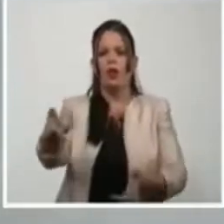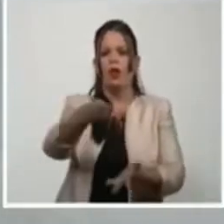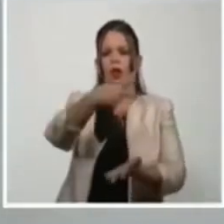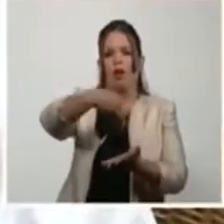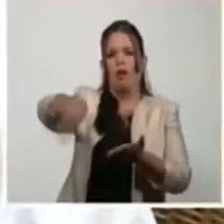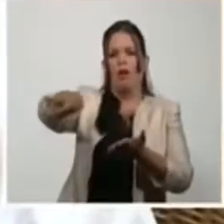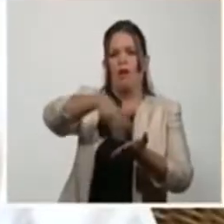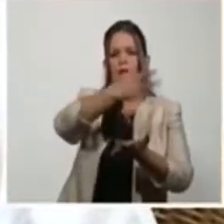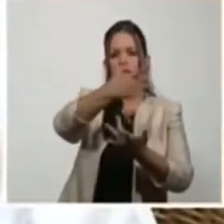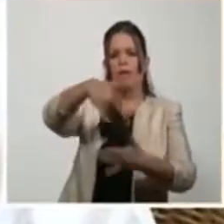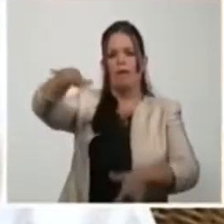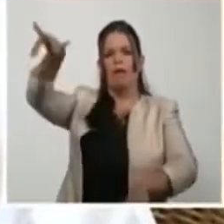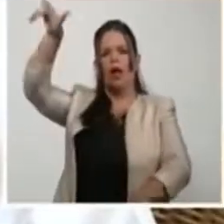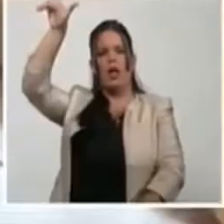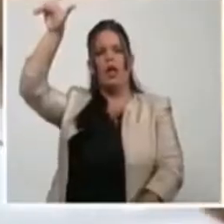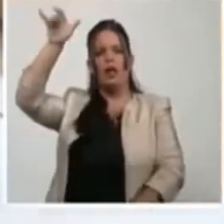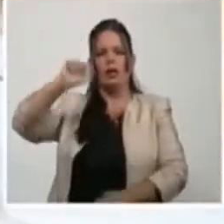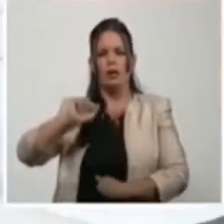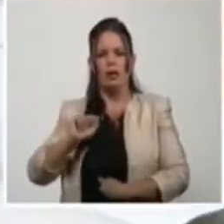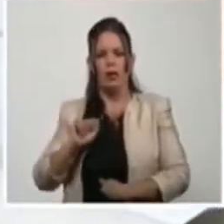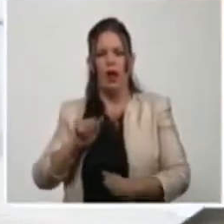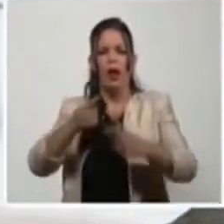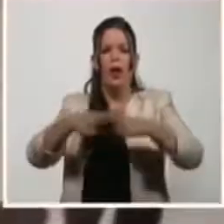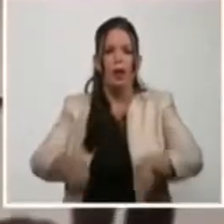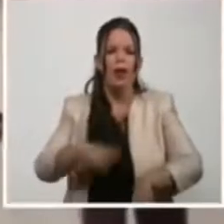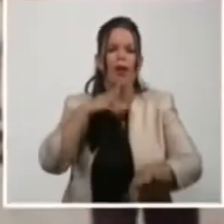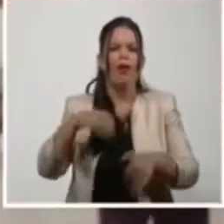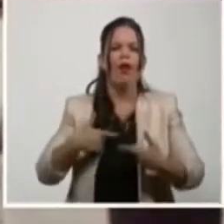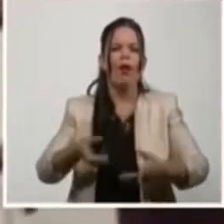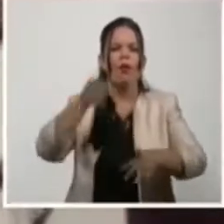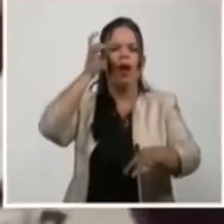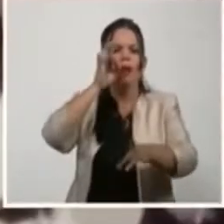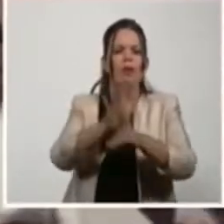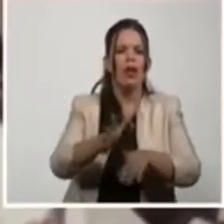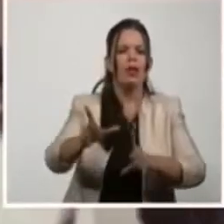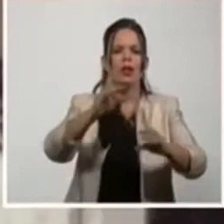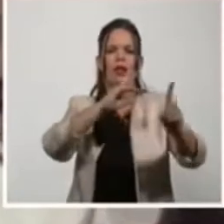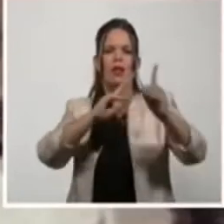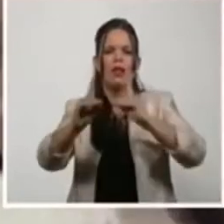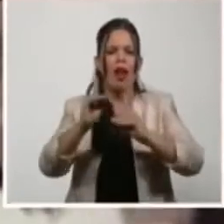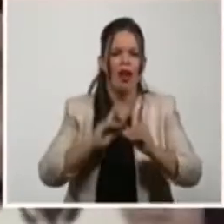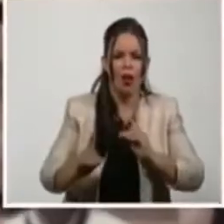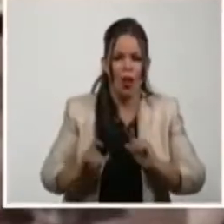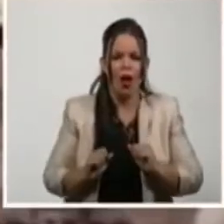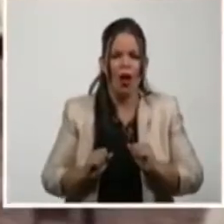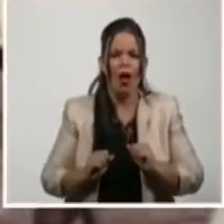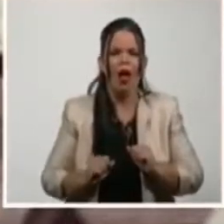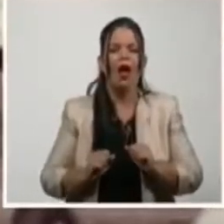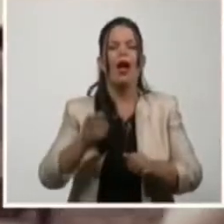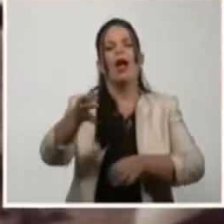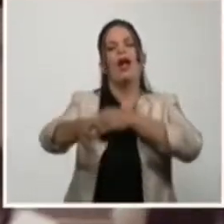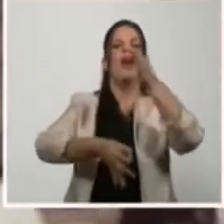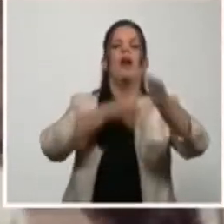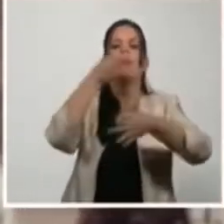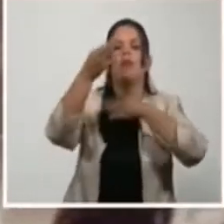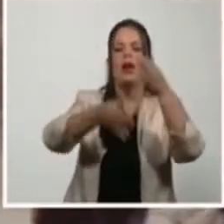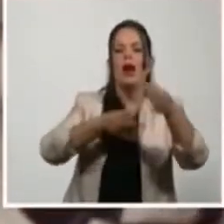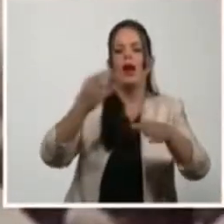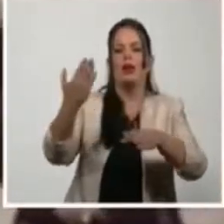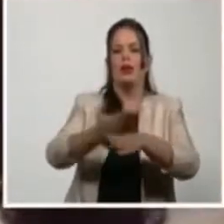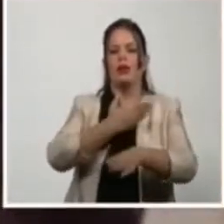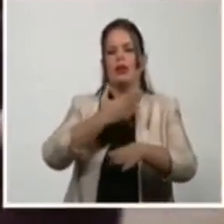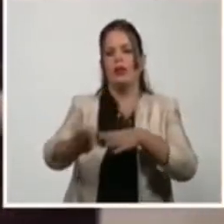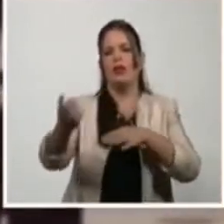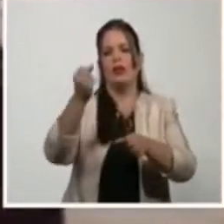Pero por impulso el diálogo comenzó con un interrogante en relación a la trascendencia de sus obras y como autor de unos 14